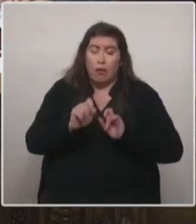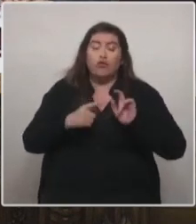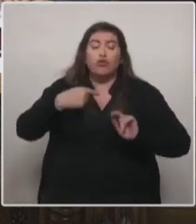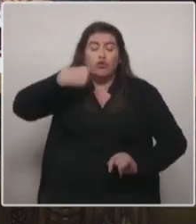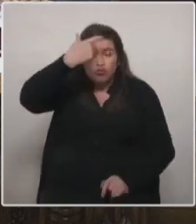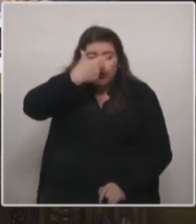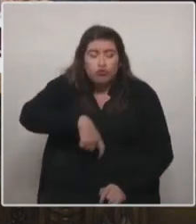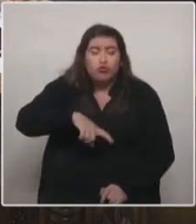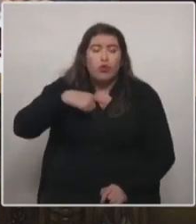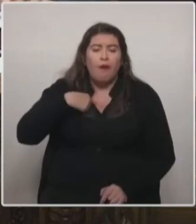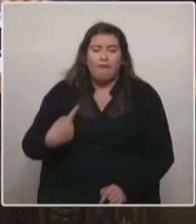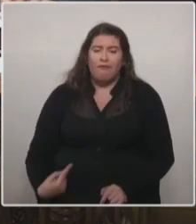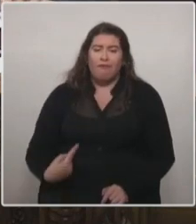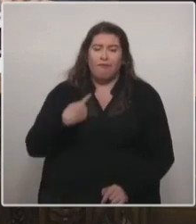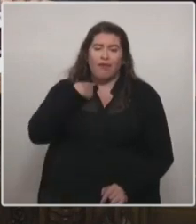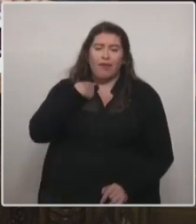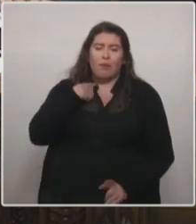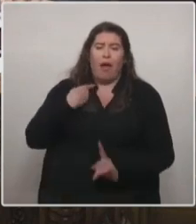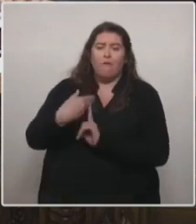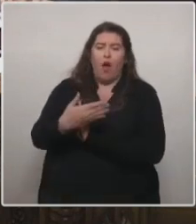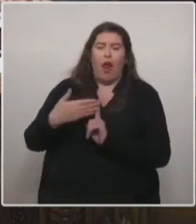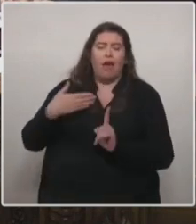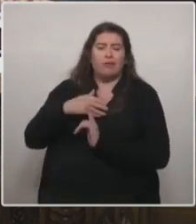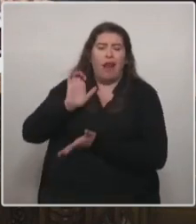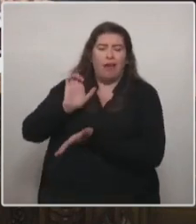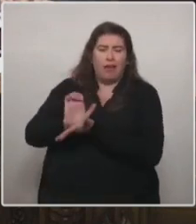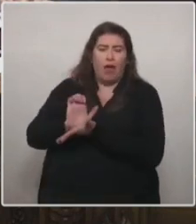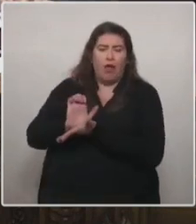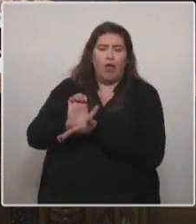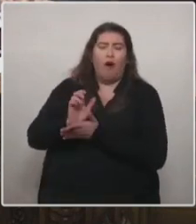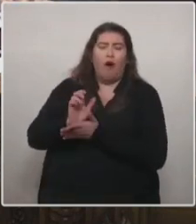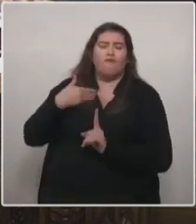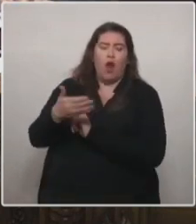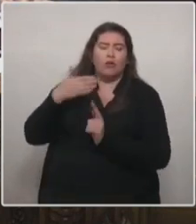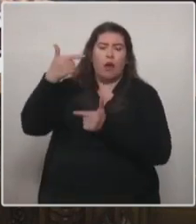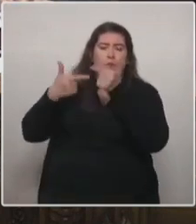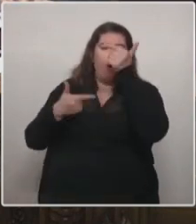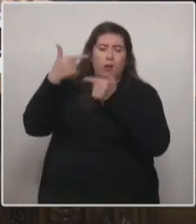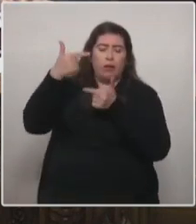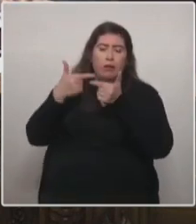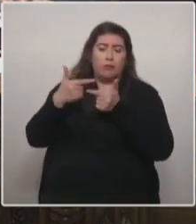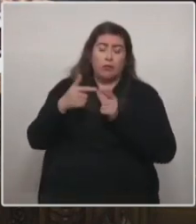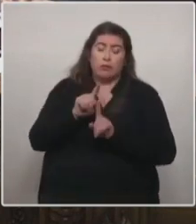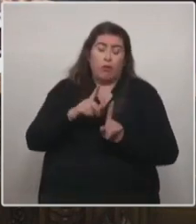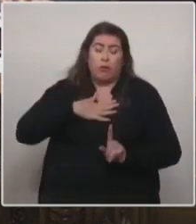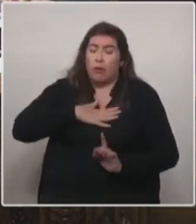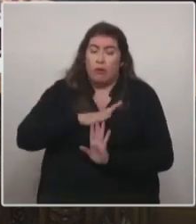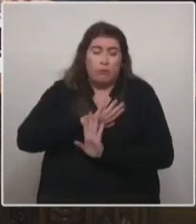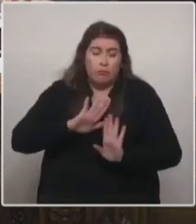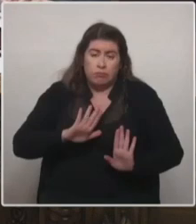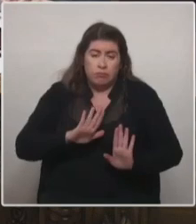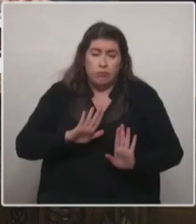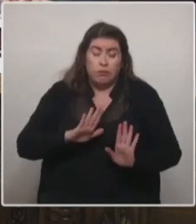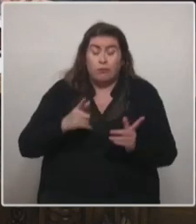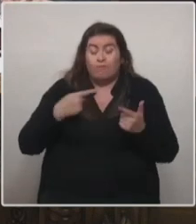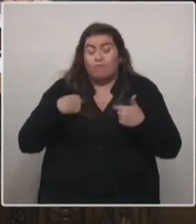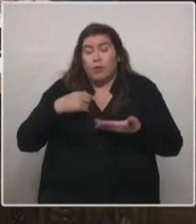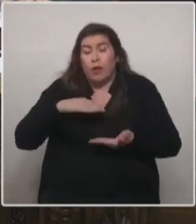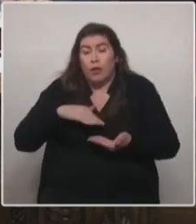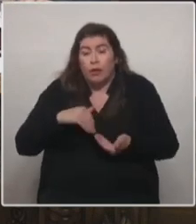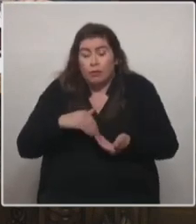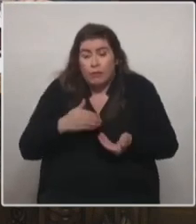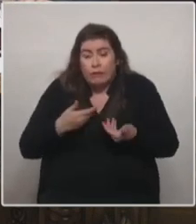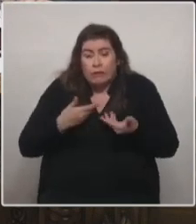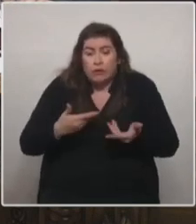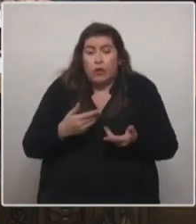víctima de violencia del Estado, de la violencia política, y no se la deseo en realidad a nadie. Fue un exagrupto, hablé con Luciano